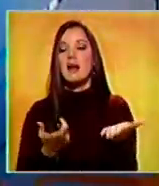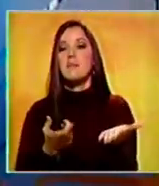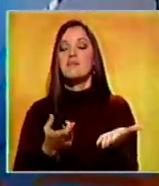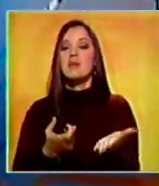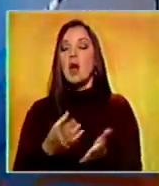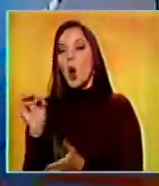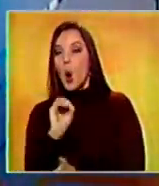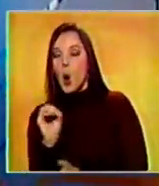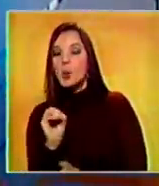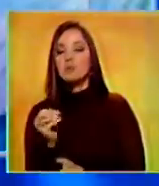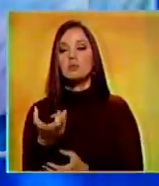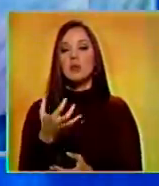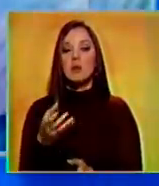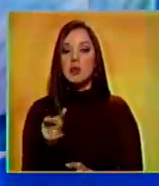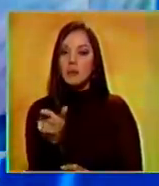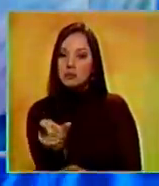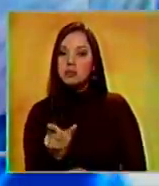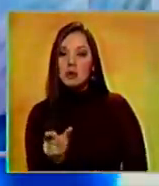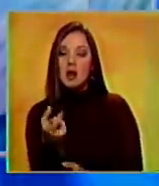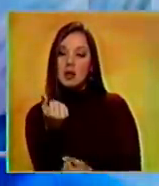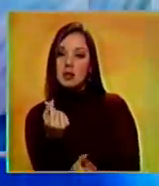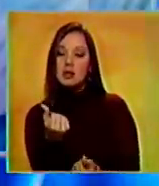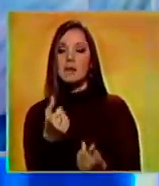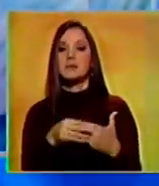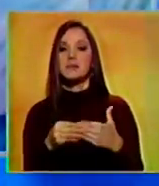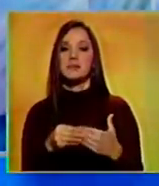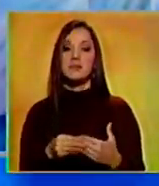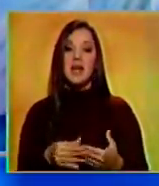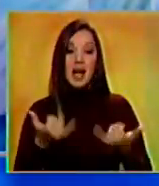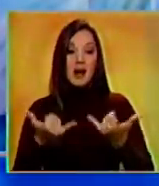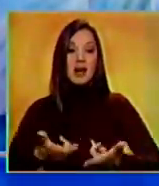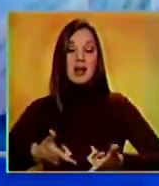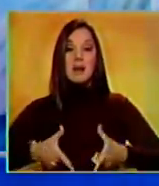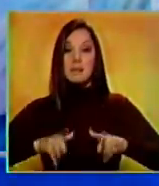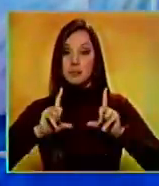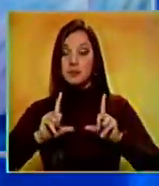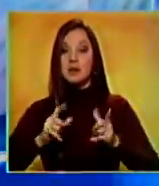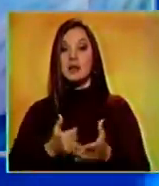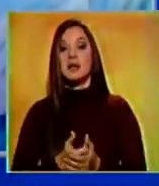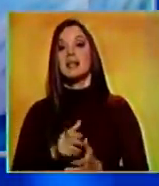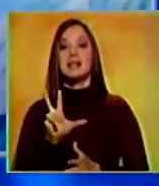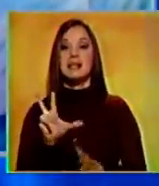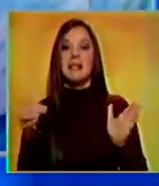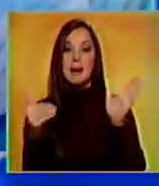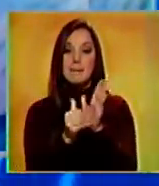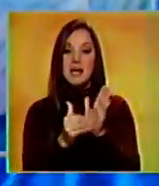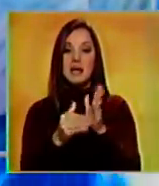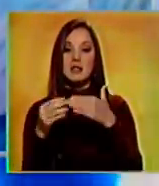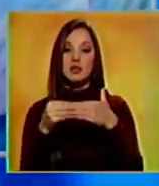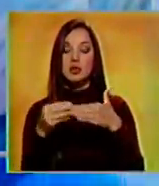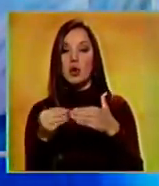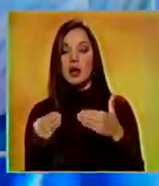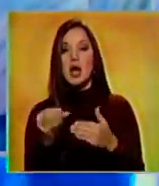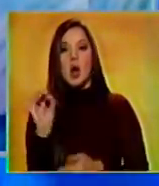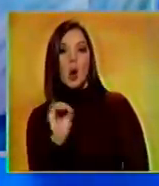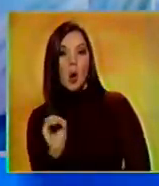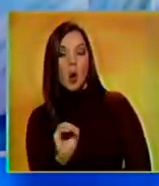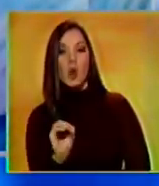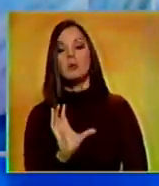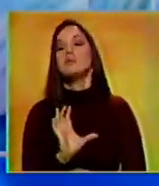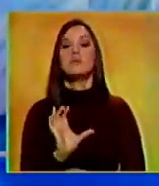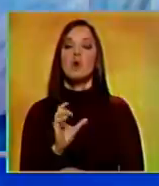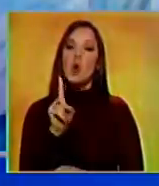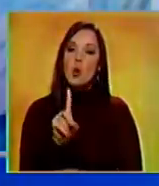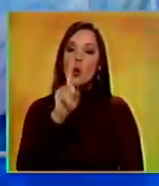o efectivo. El CENCOEX podrá autorizar hasta un monto máximo de 3.000 dólares o su equivalente en divisas